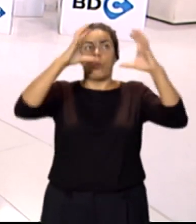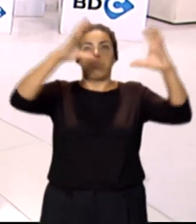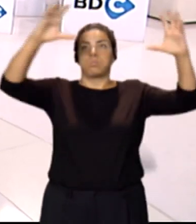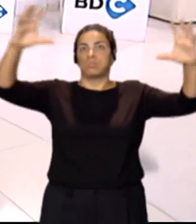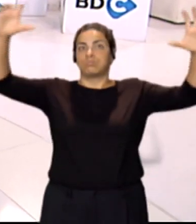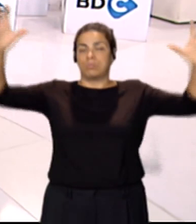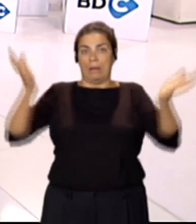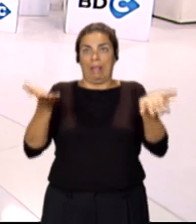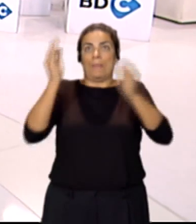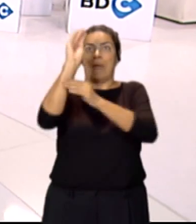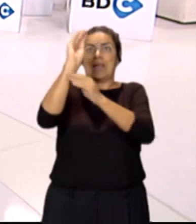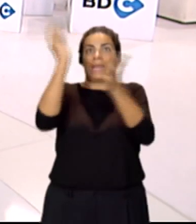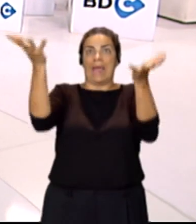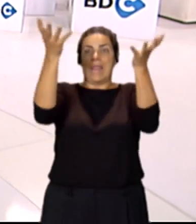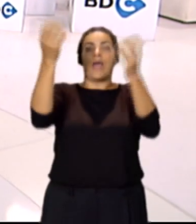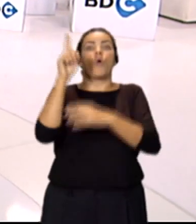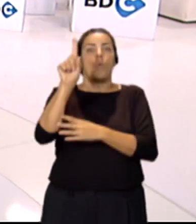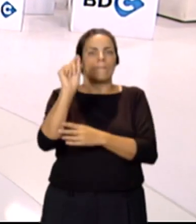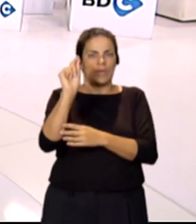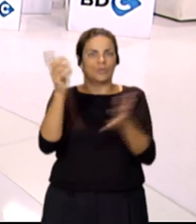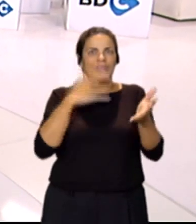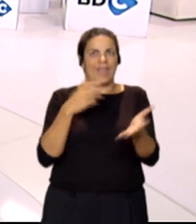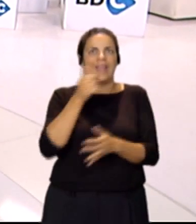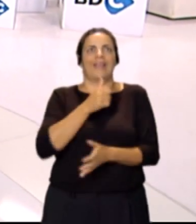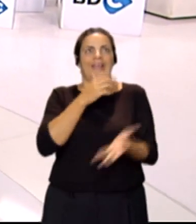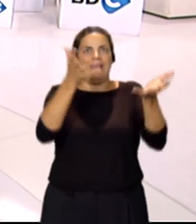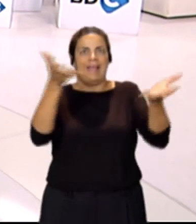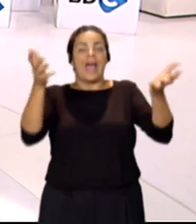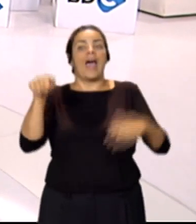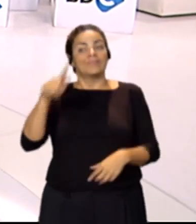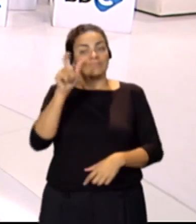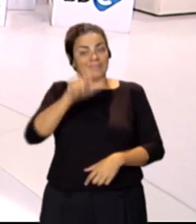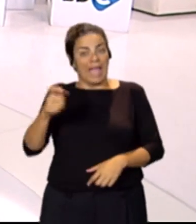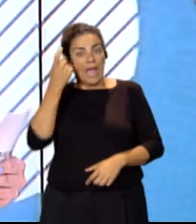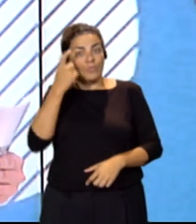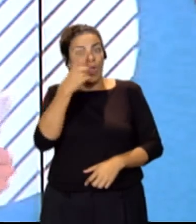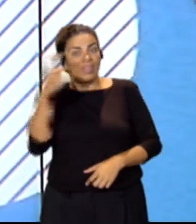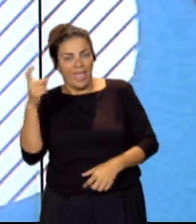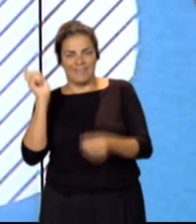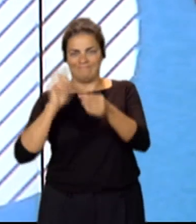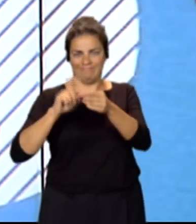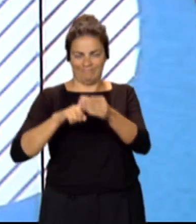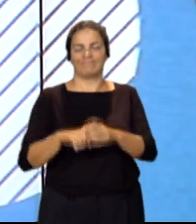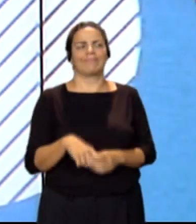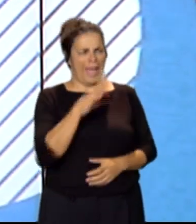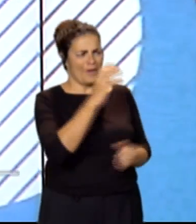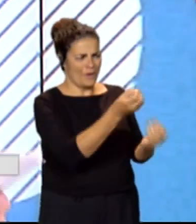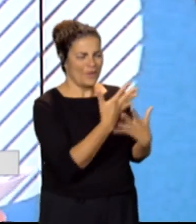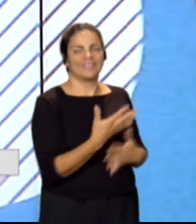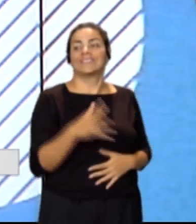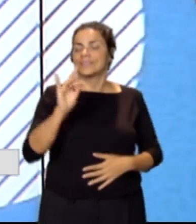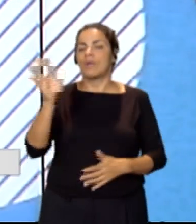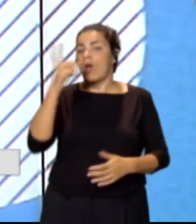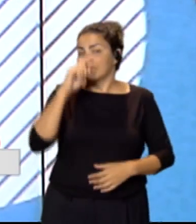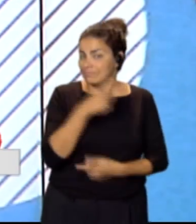durante un minuto y para ello van a participar 100 alumnos. Ahora nos cuentas. Enseguida lo vemos, pero como bien decías, vamos a recordar dónde se pueden